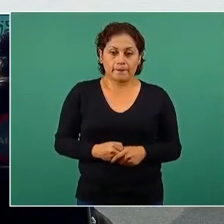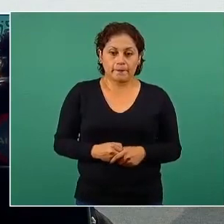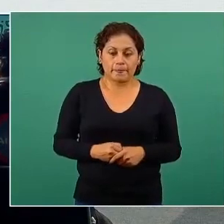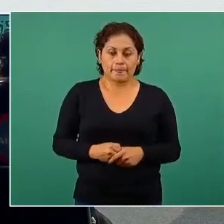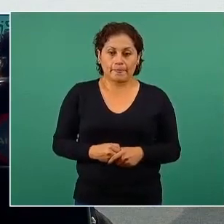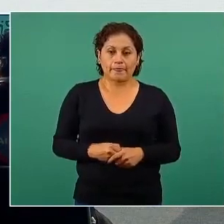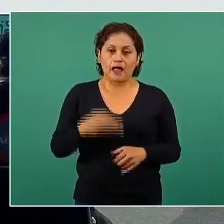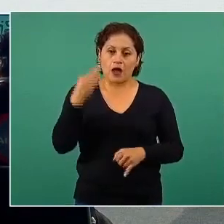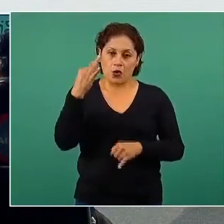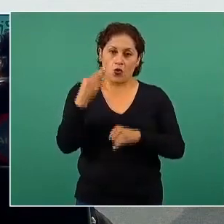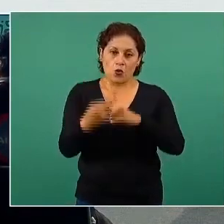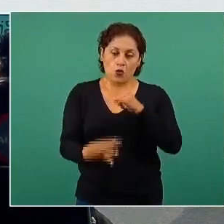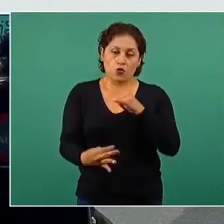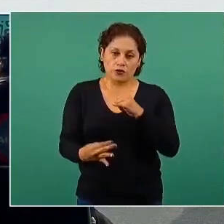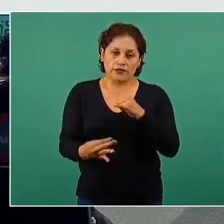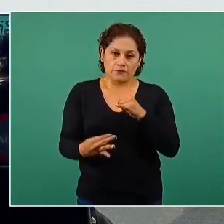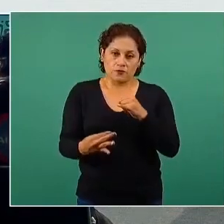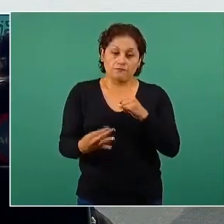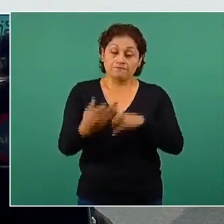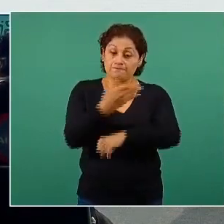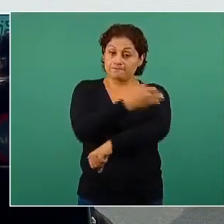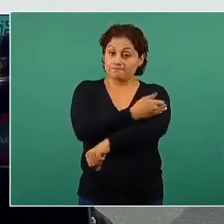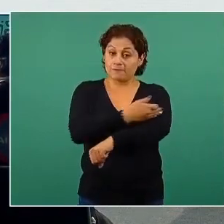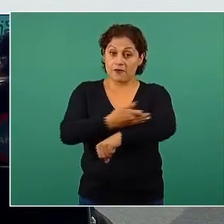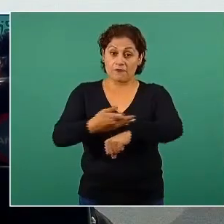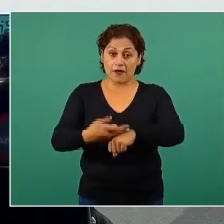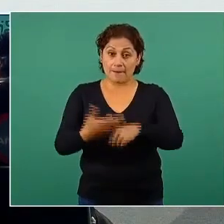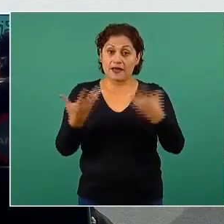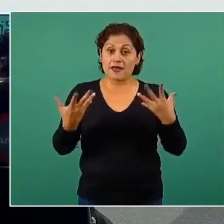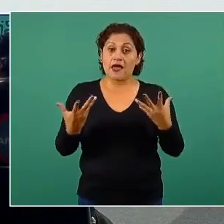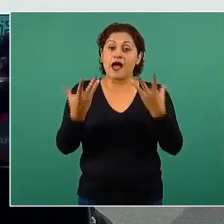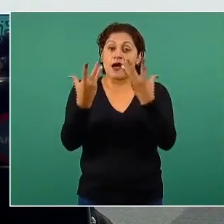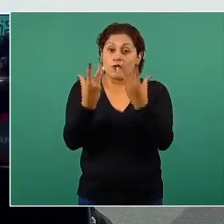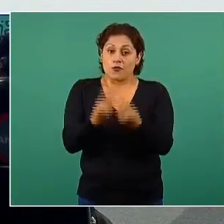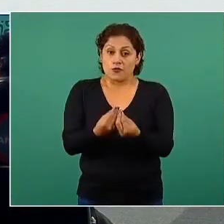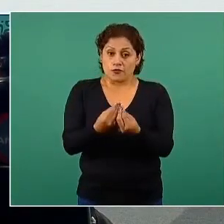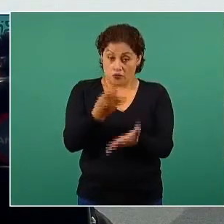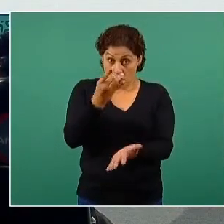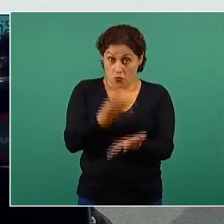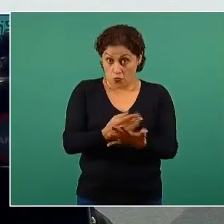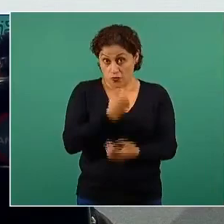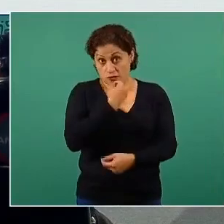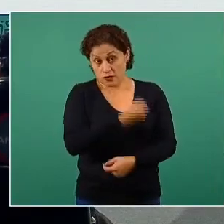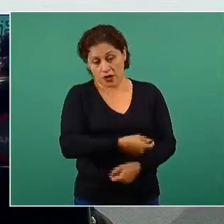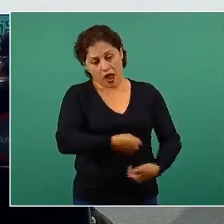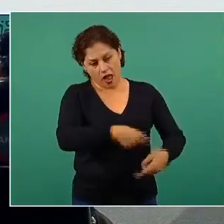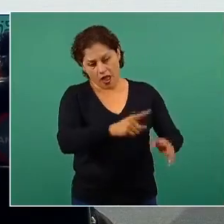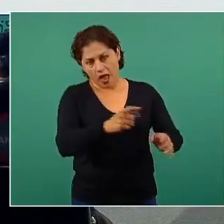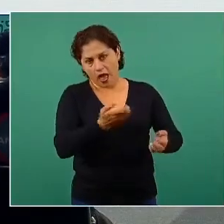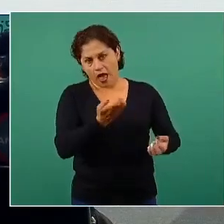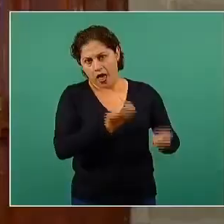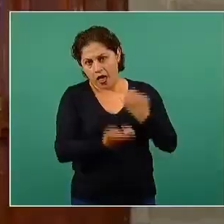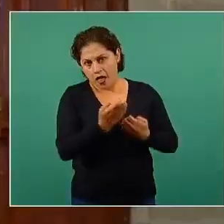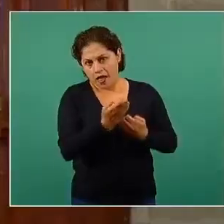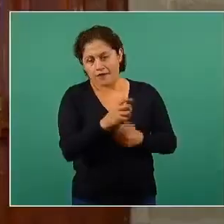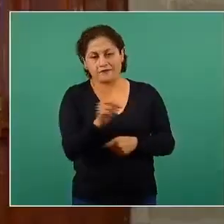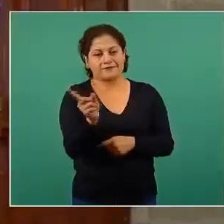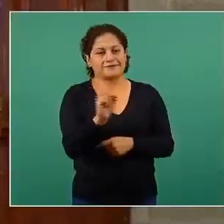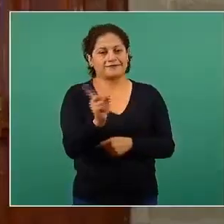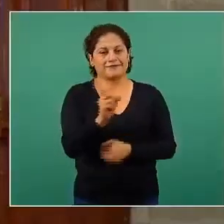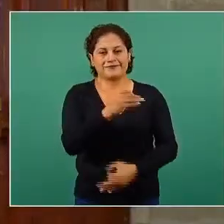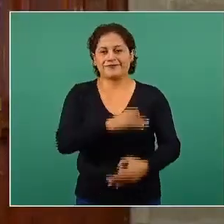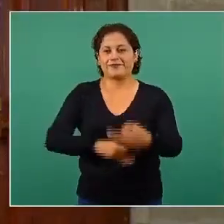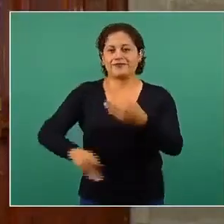Y por último, hazlo en familia. No sólo los niños necesitan hacer actividad física, todas las personas